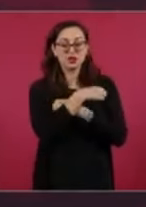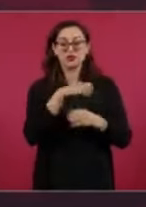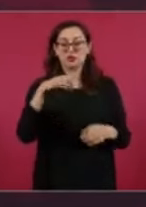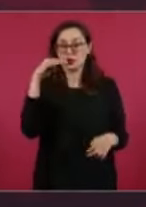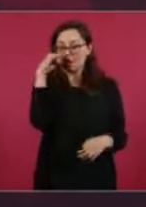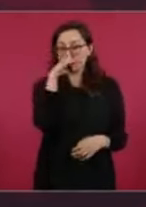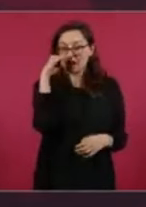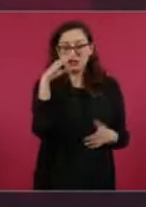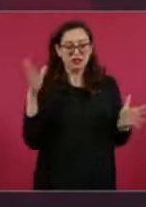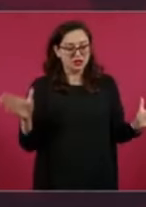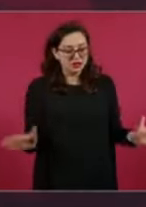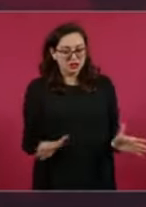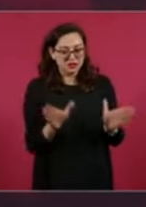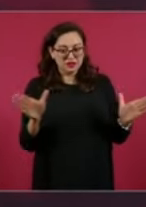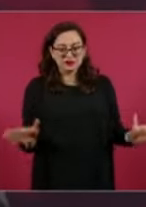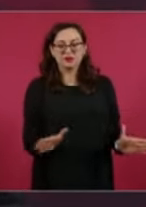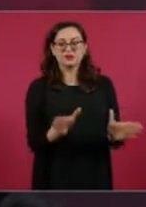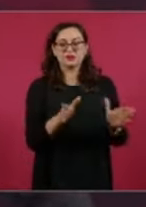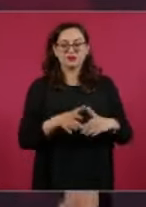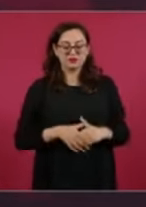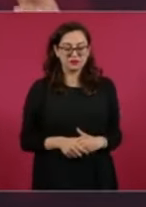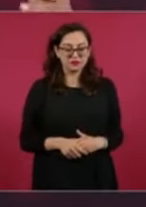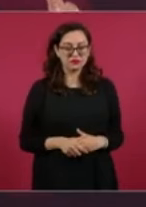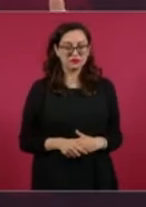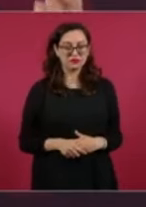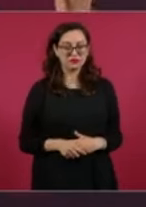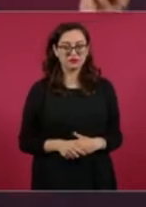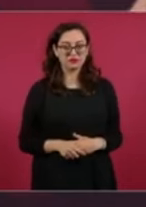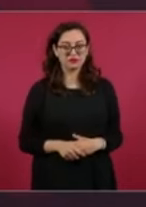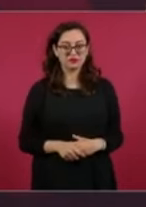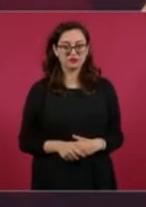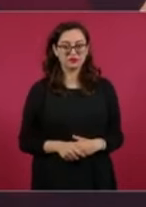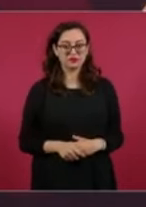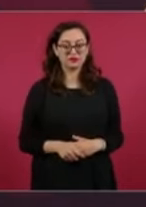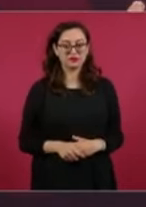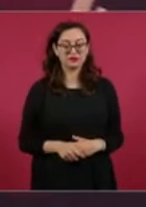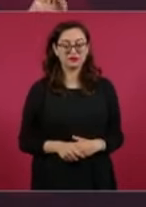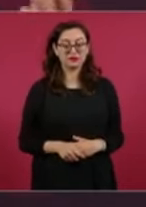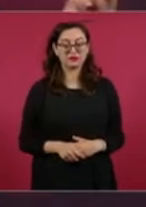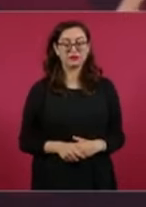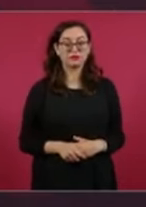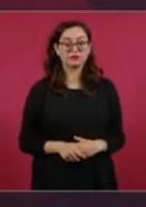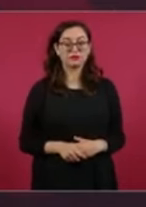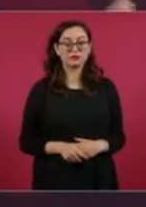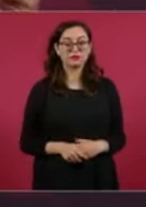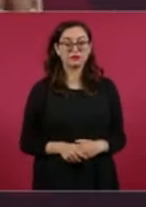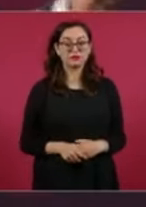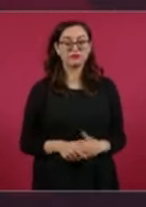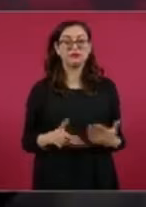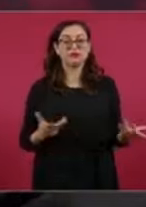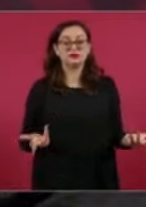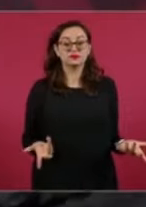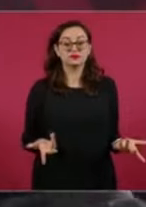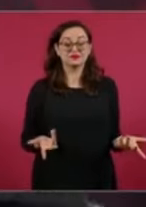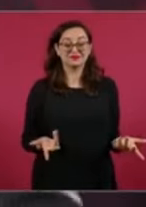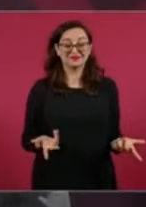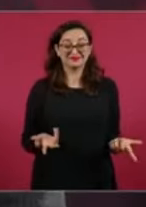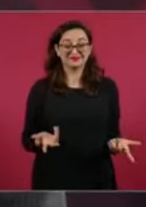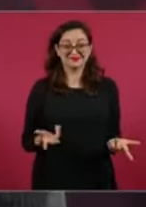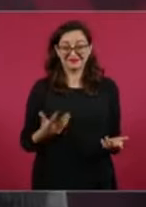y luego el Seguro Social,